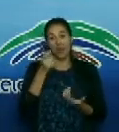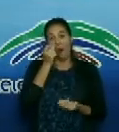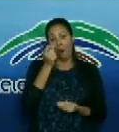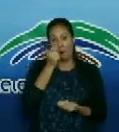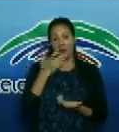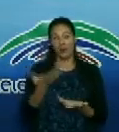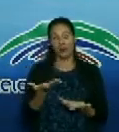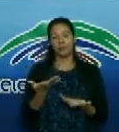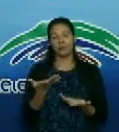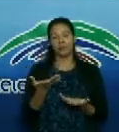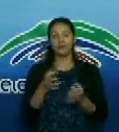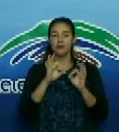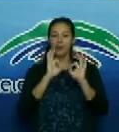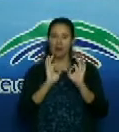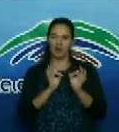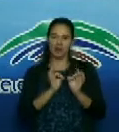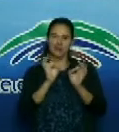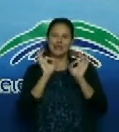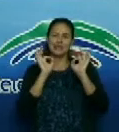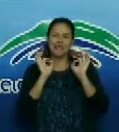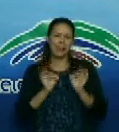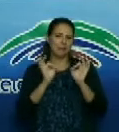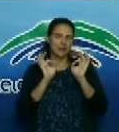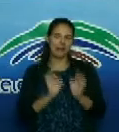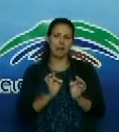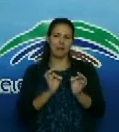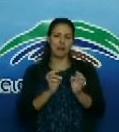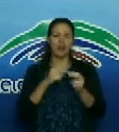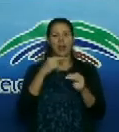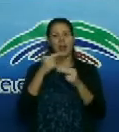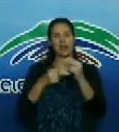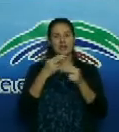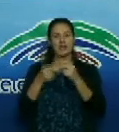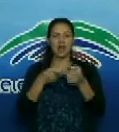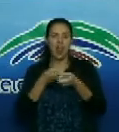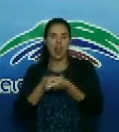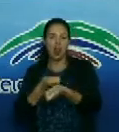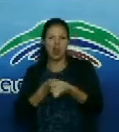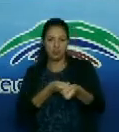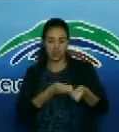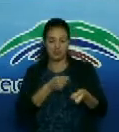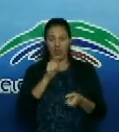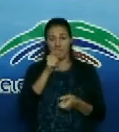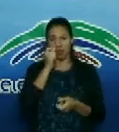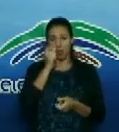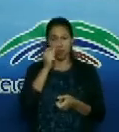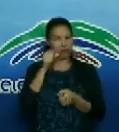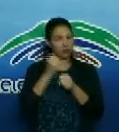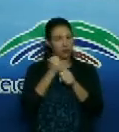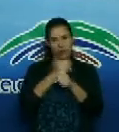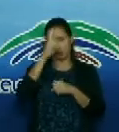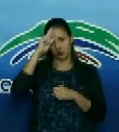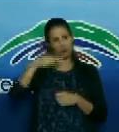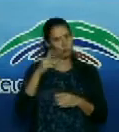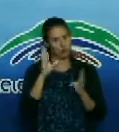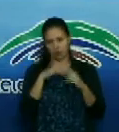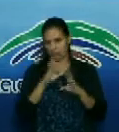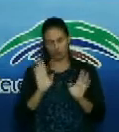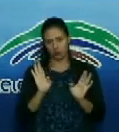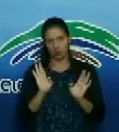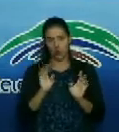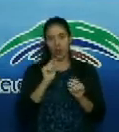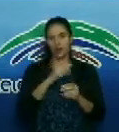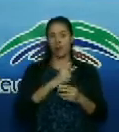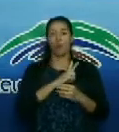que realmente me realizaba la limpieza que nada que ver con salud era un compañero voluntario que fue y él pues cuando